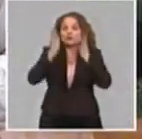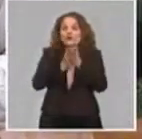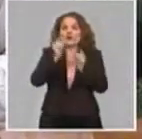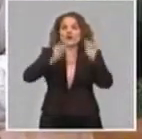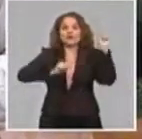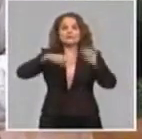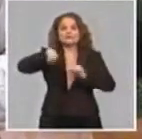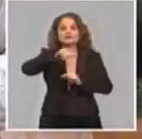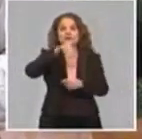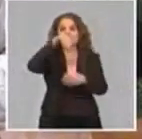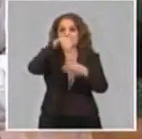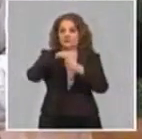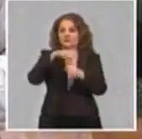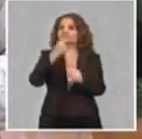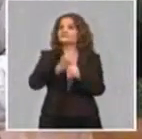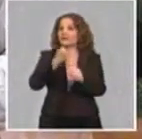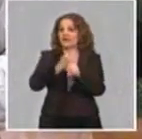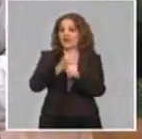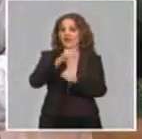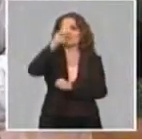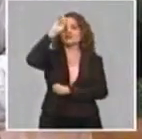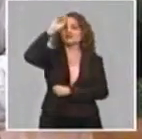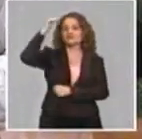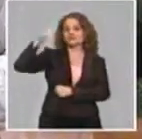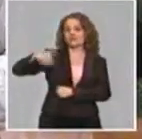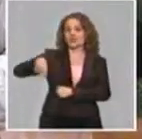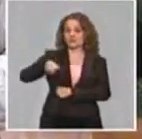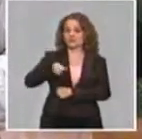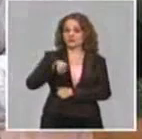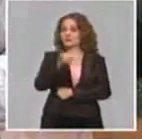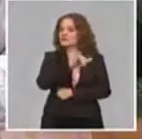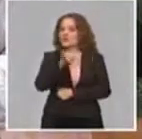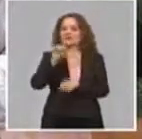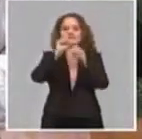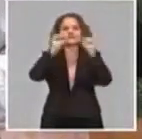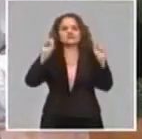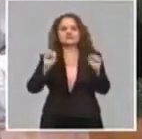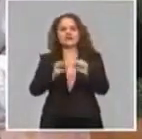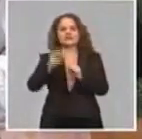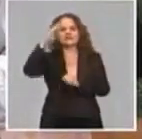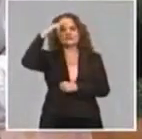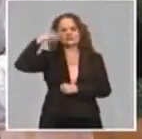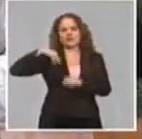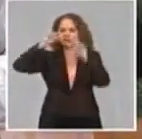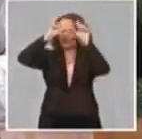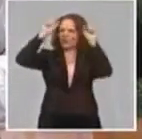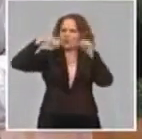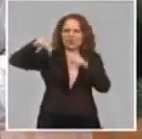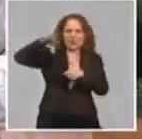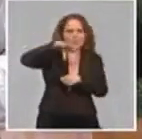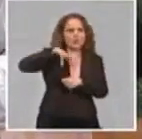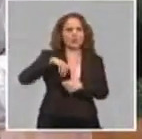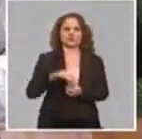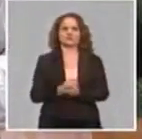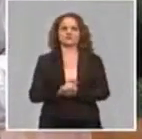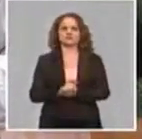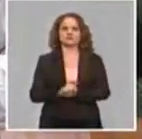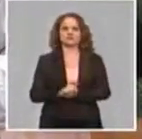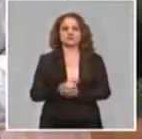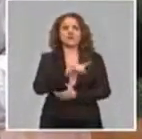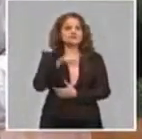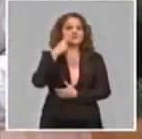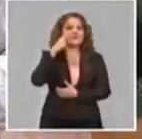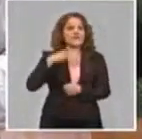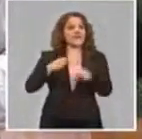gran profesión cubana y del sistema de salud cubano en general, que no solo es un